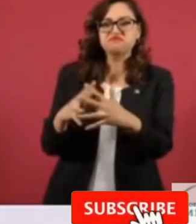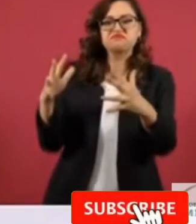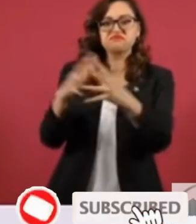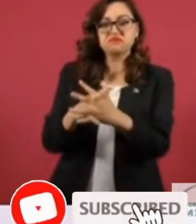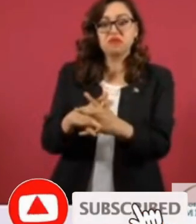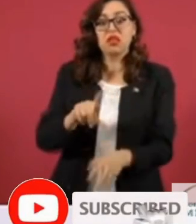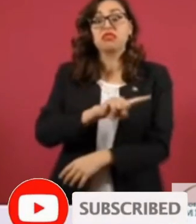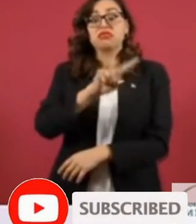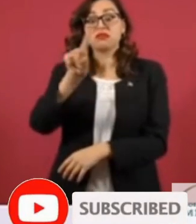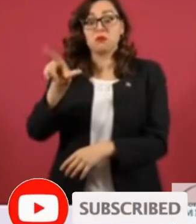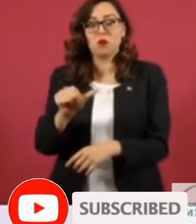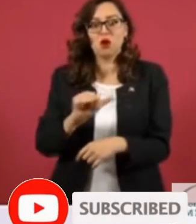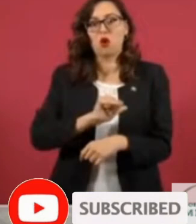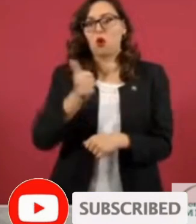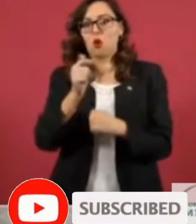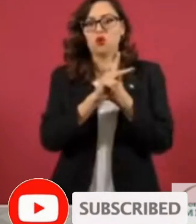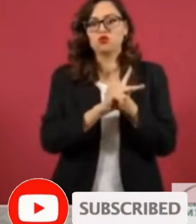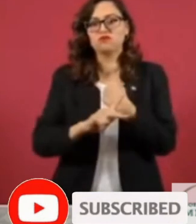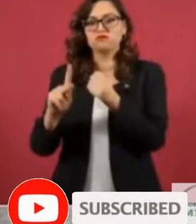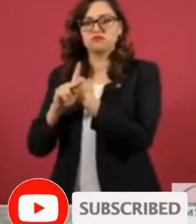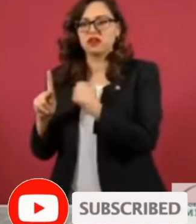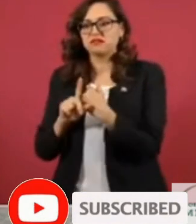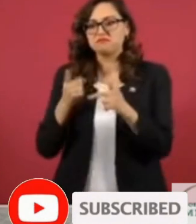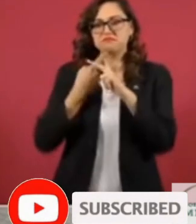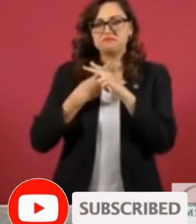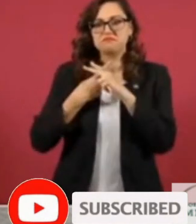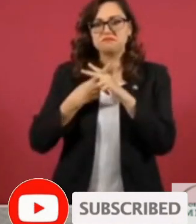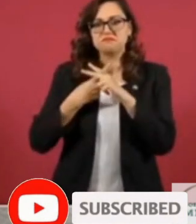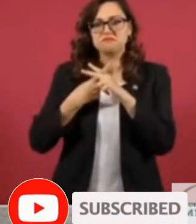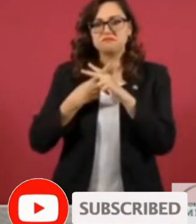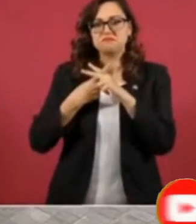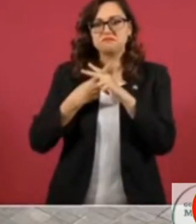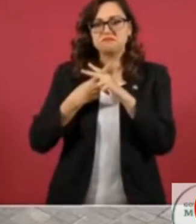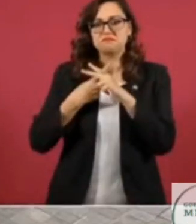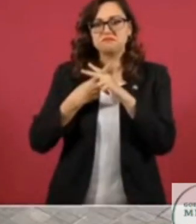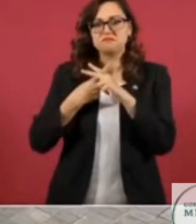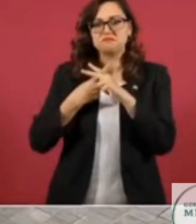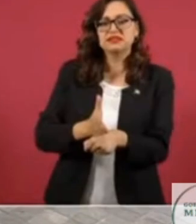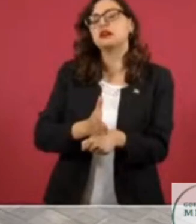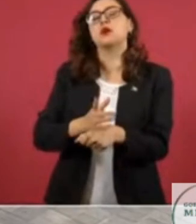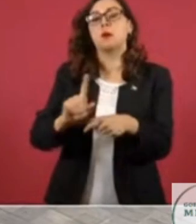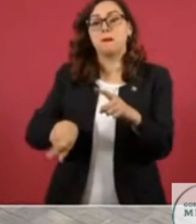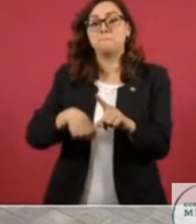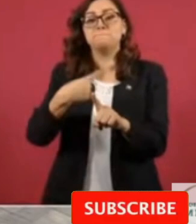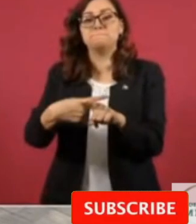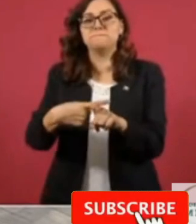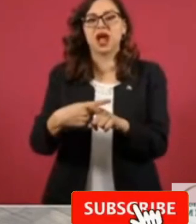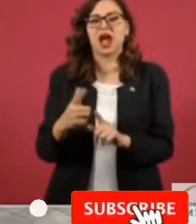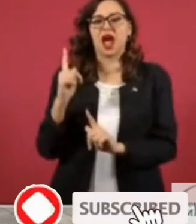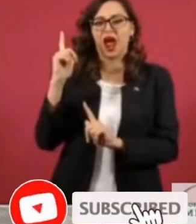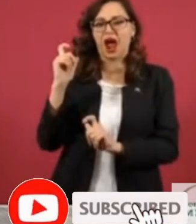adoptadas y el masivo envío de armas al país